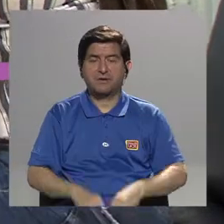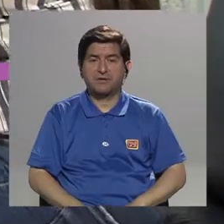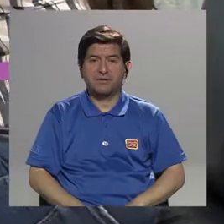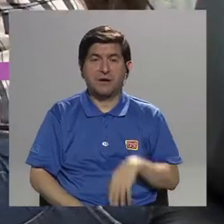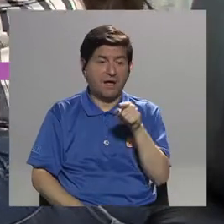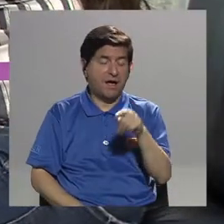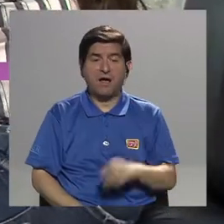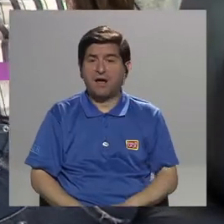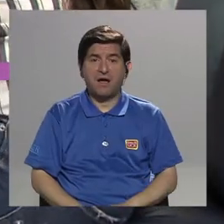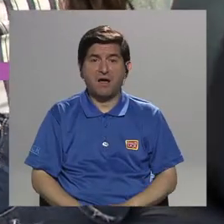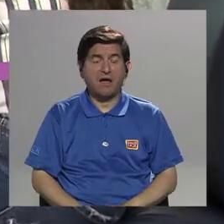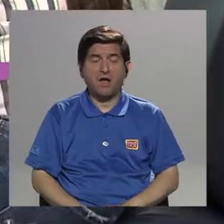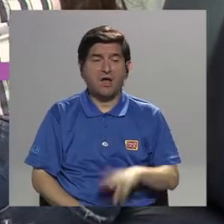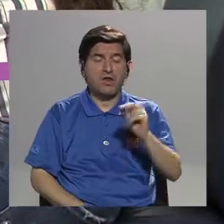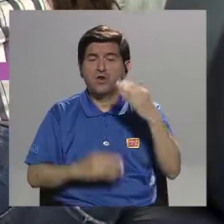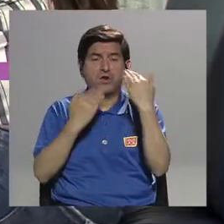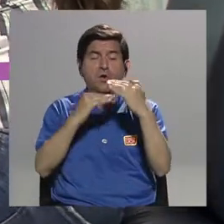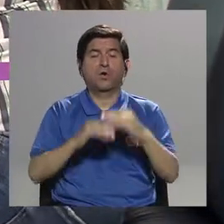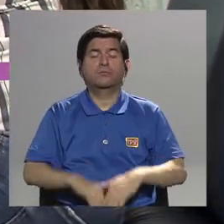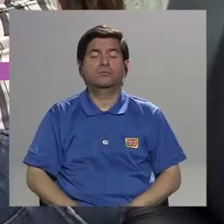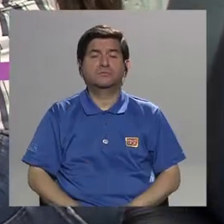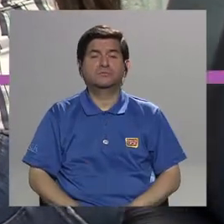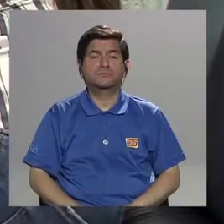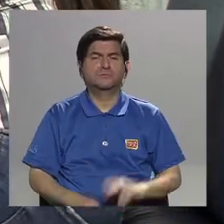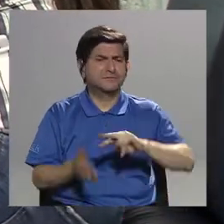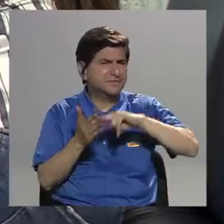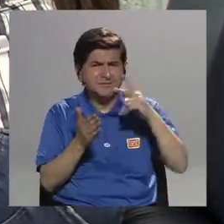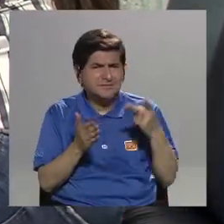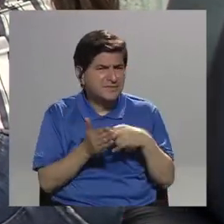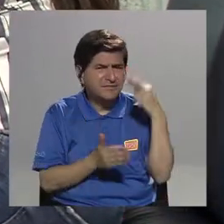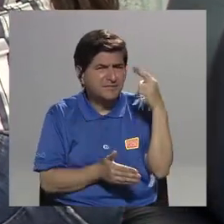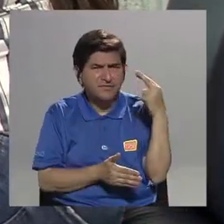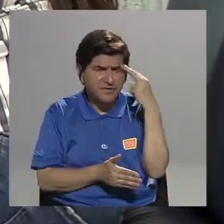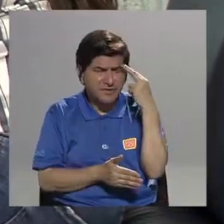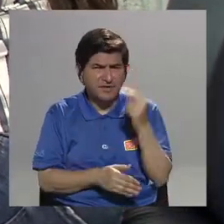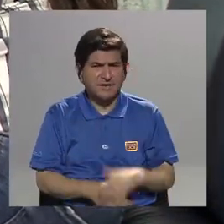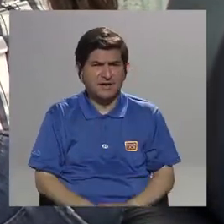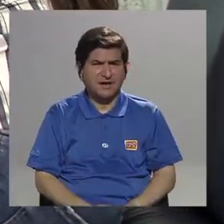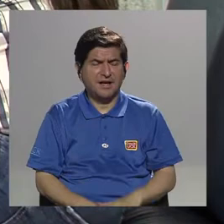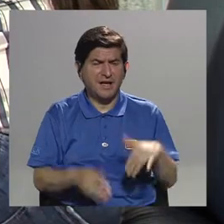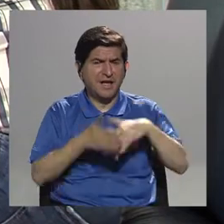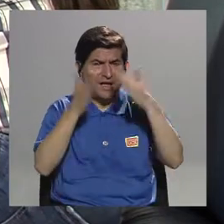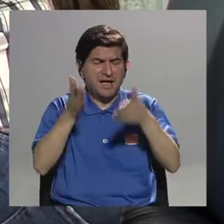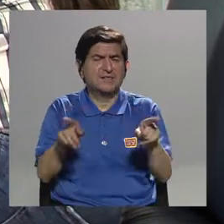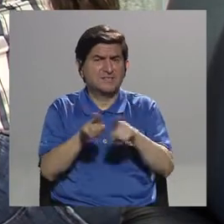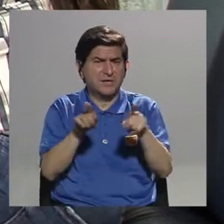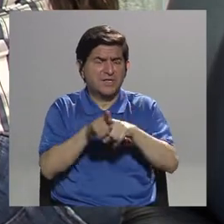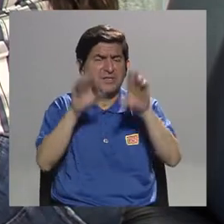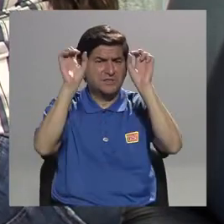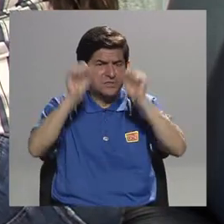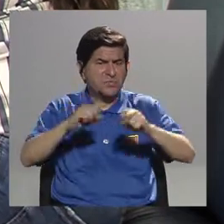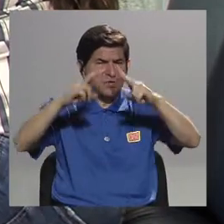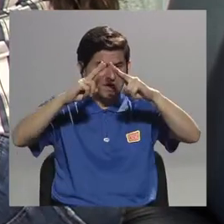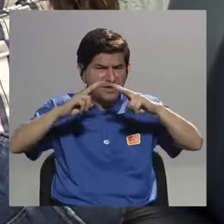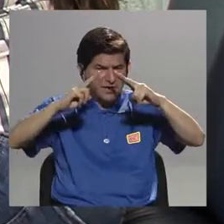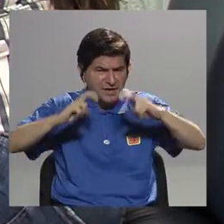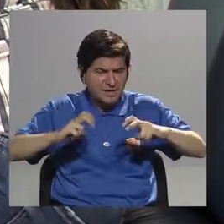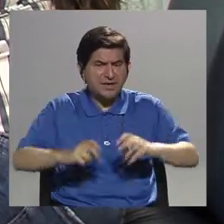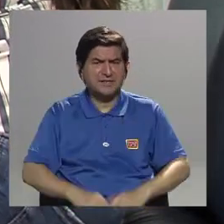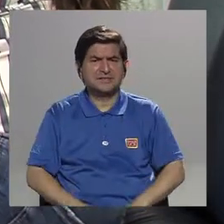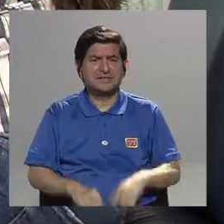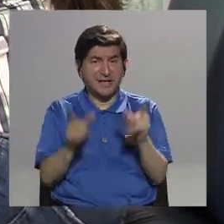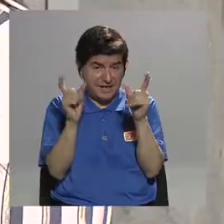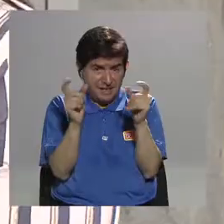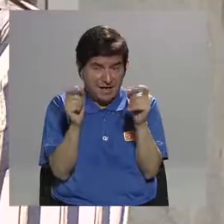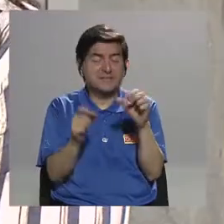hay ninguna restricción, puede donar su cuerpo. Esto vendría a ser, perdón, porque así los estudiantes también podrían ver cómo se